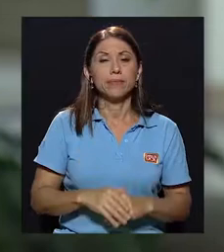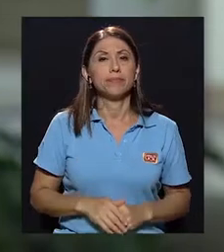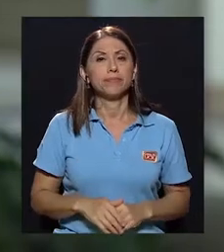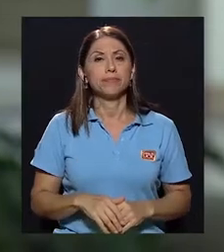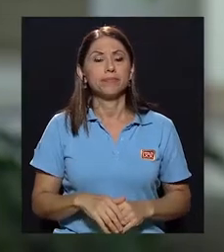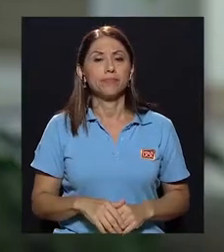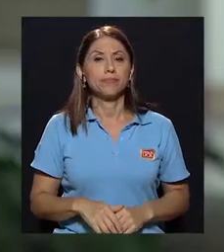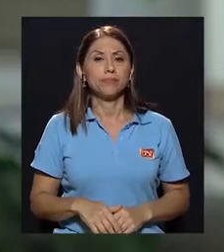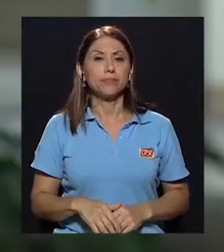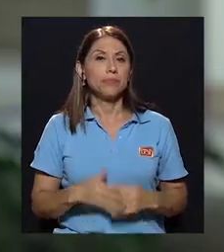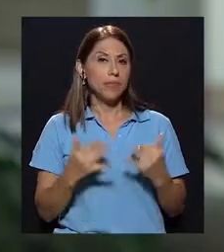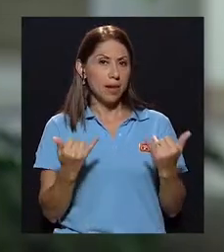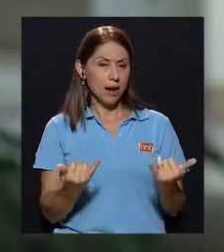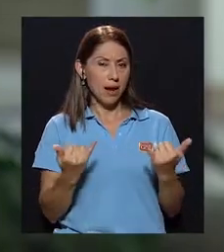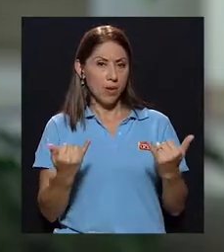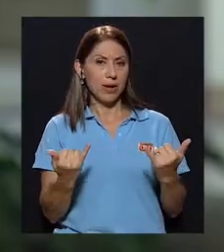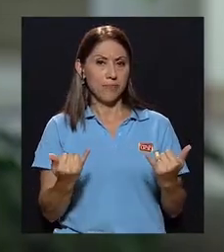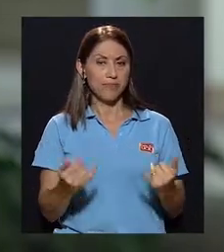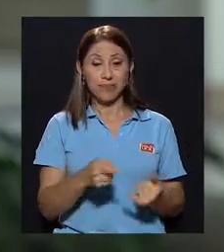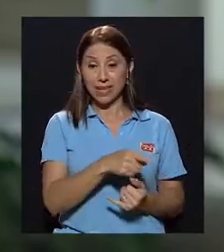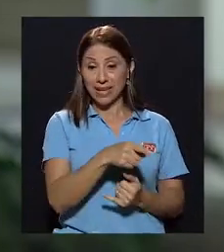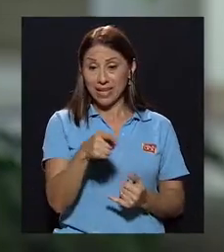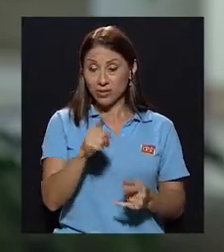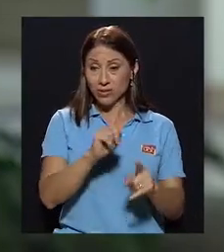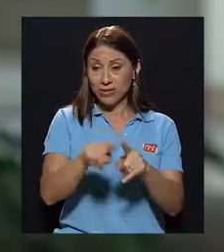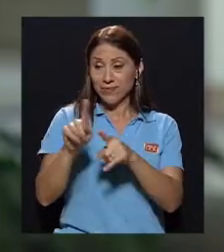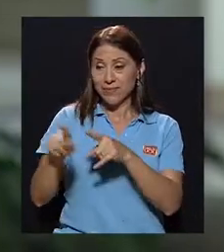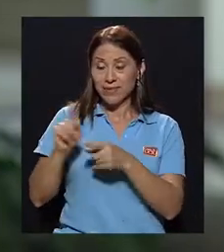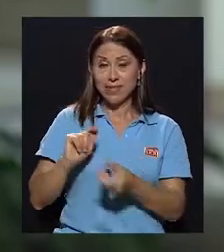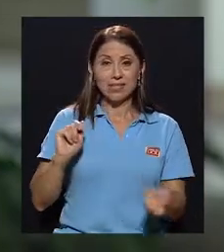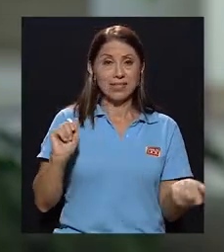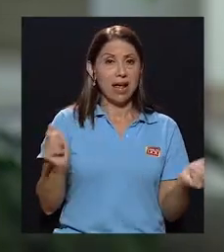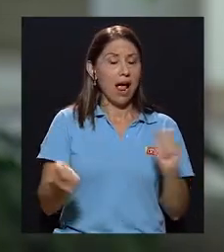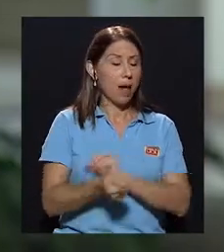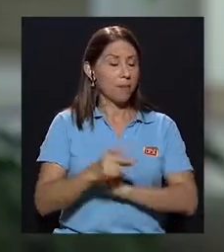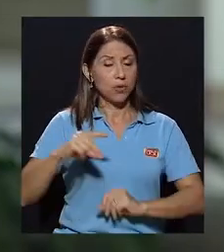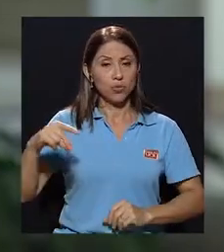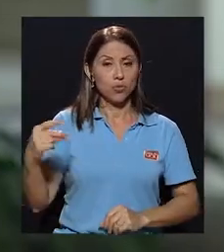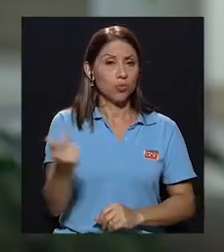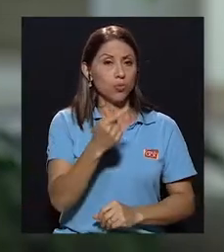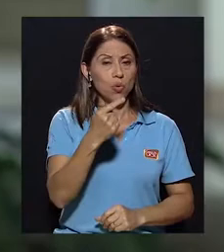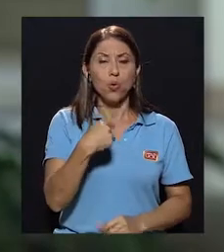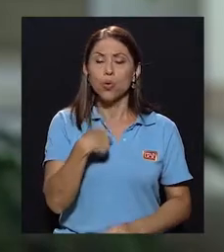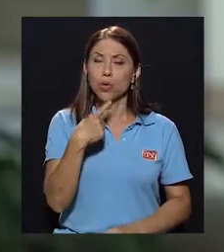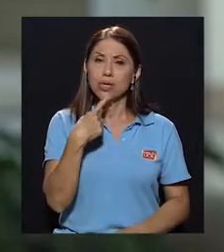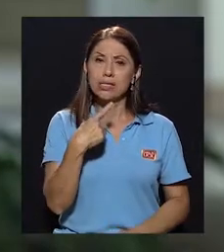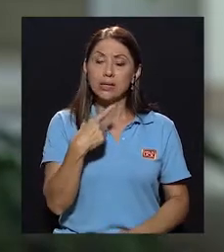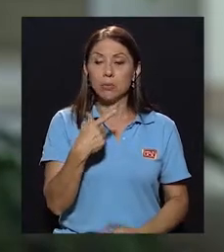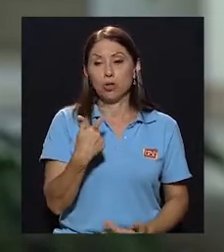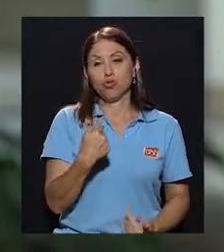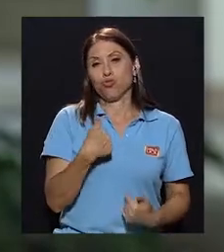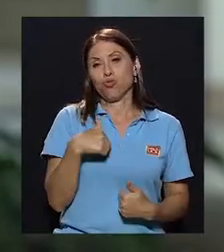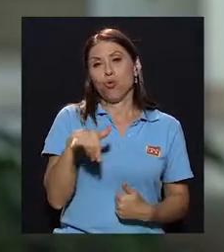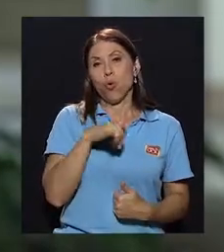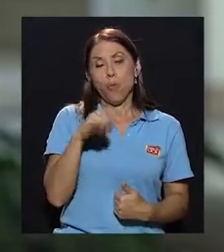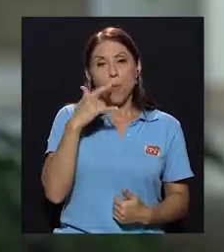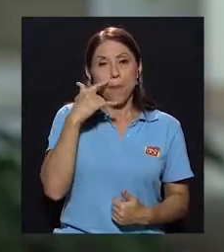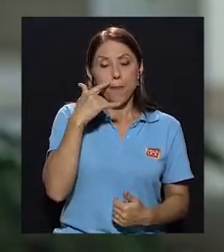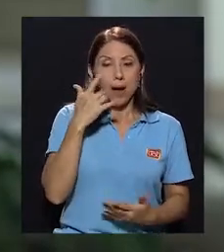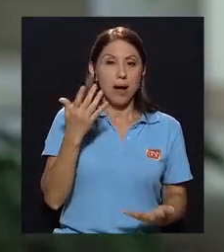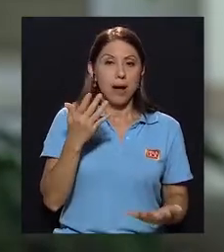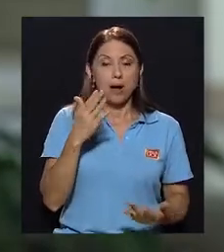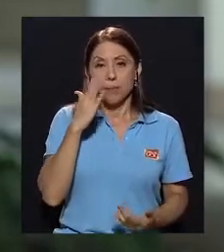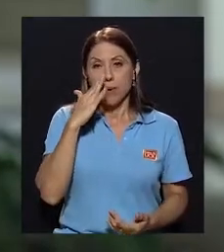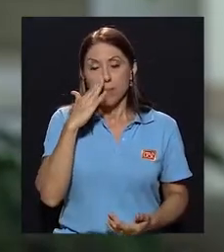ante estas eventualidades, ante estos cambios abruptos, uno dice, sí, si no lo logro manejar como papá, como mamá, como